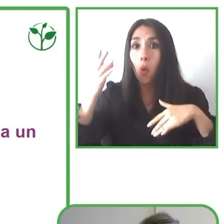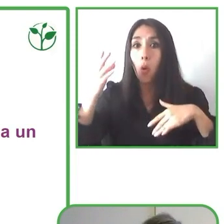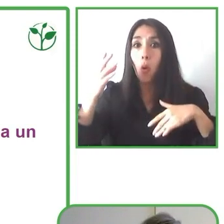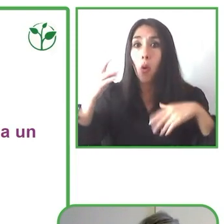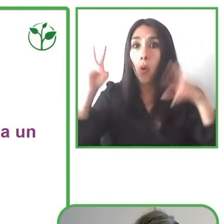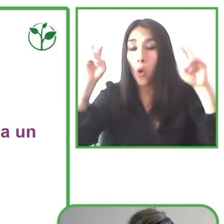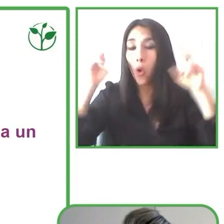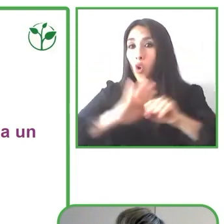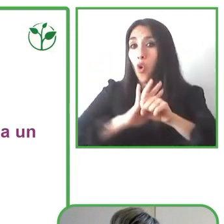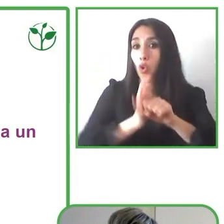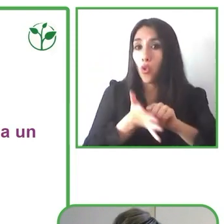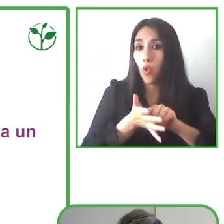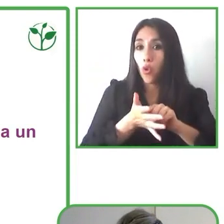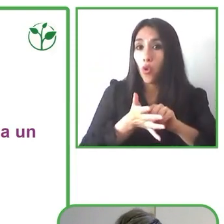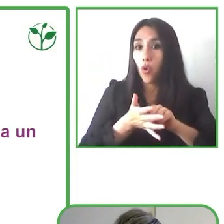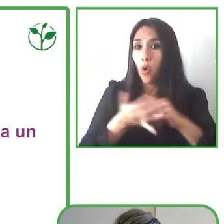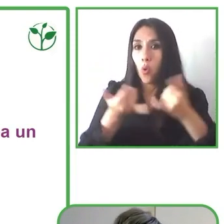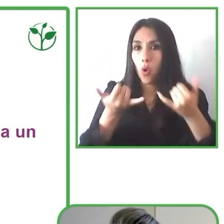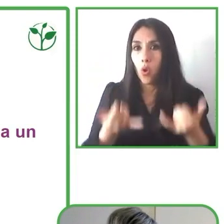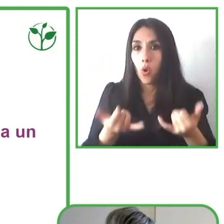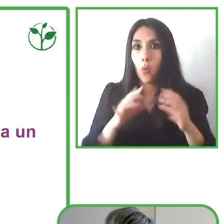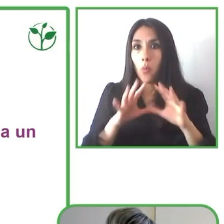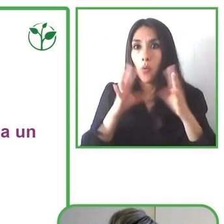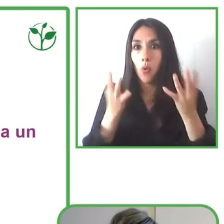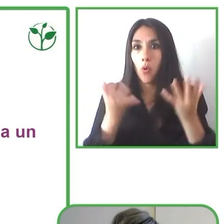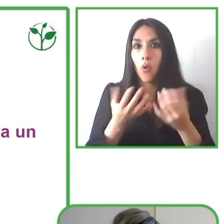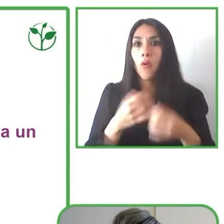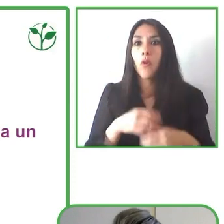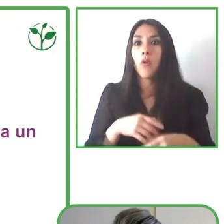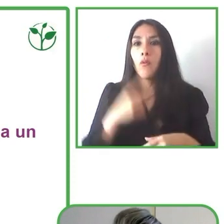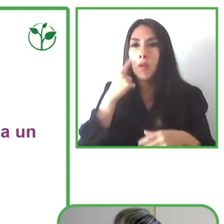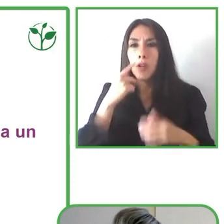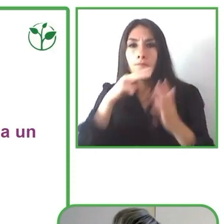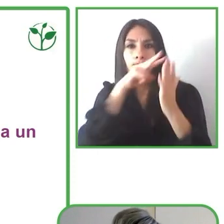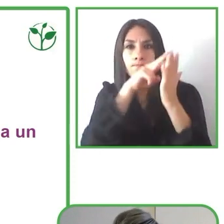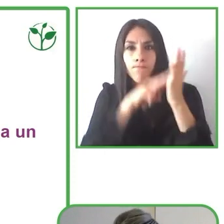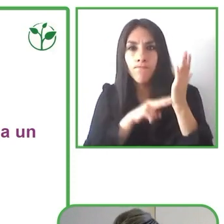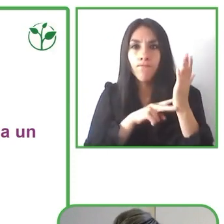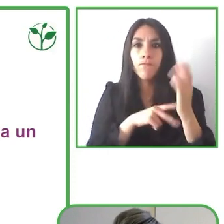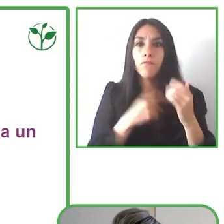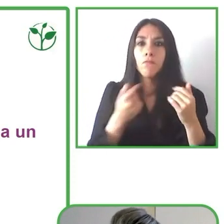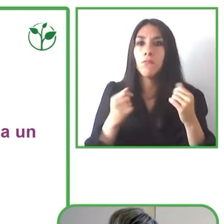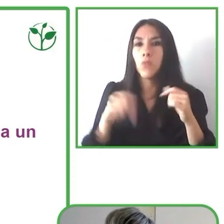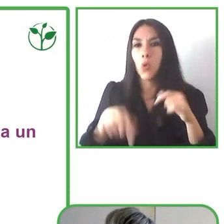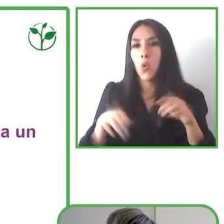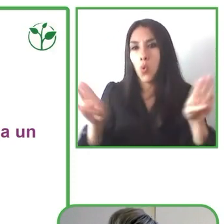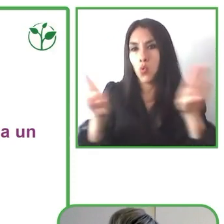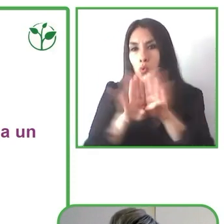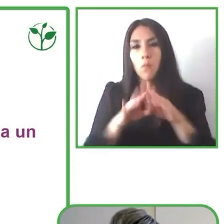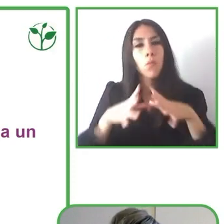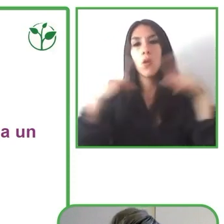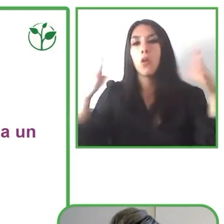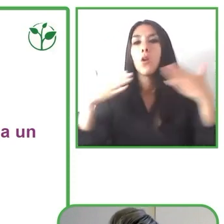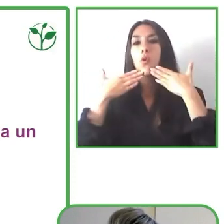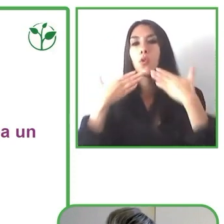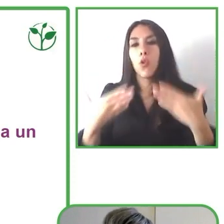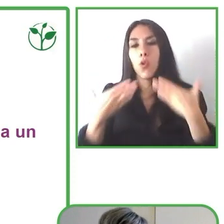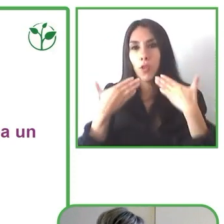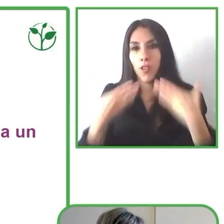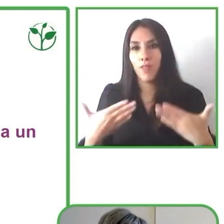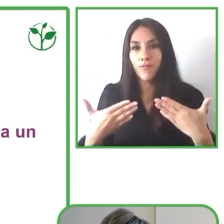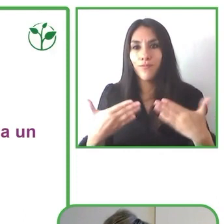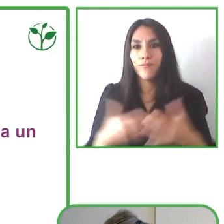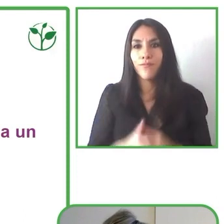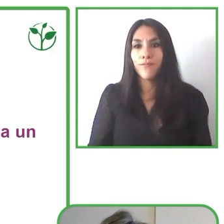democrático accesible inclusivo gratuito y libre de barreras.